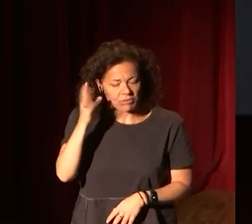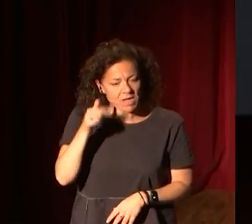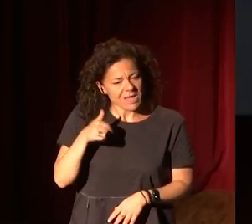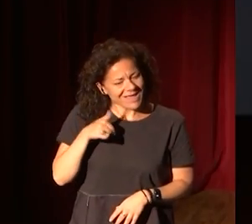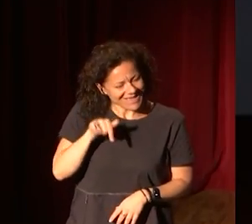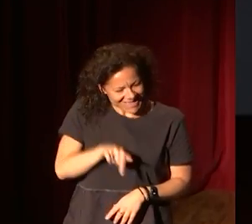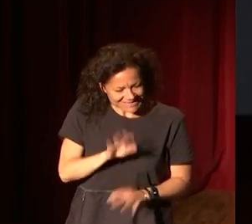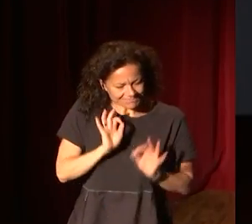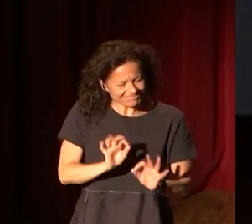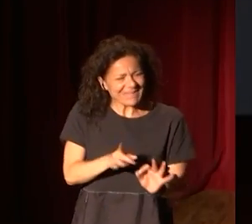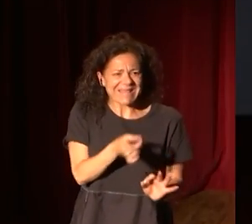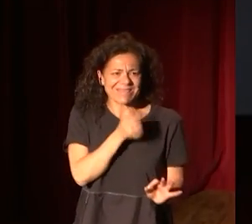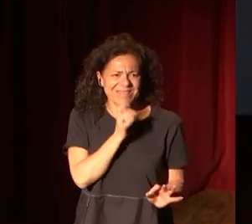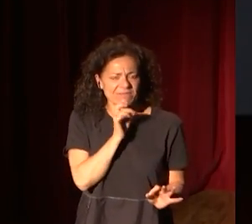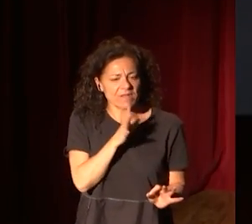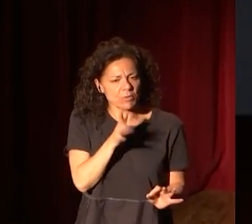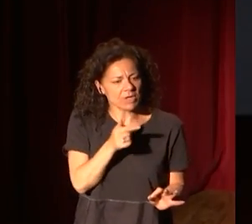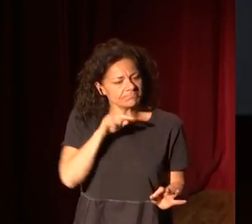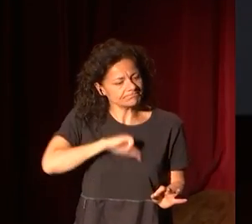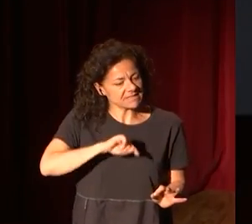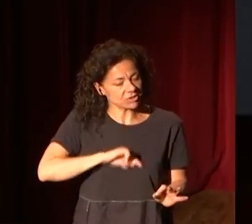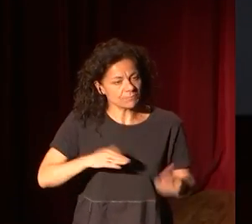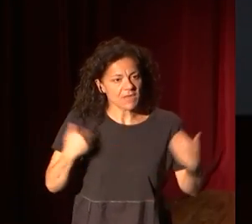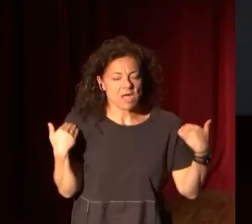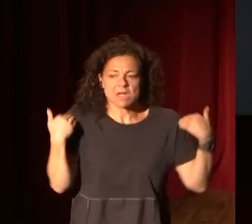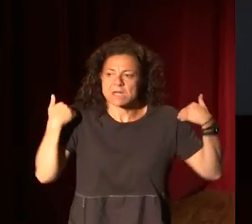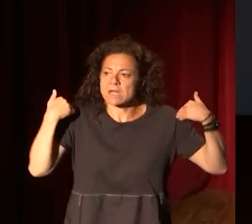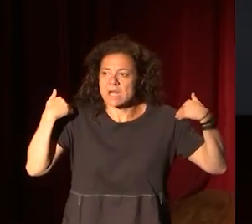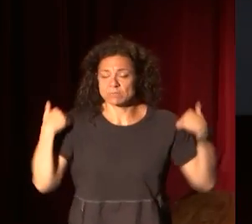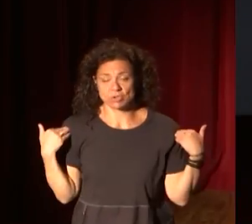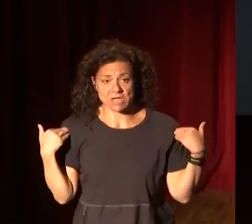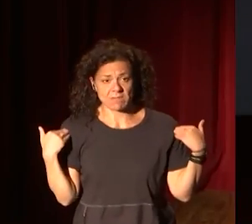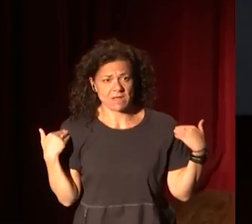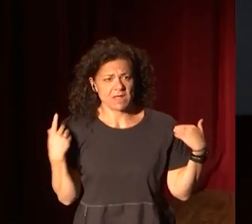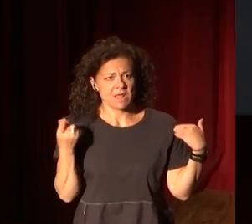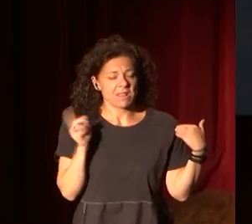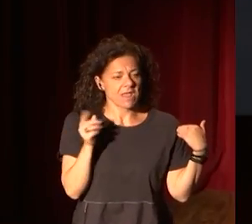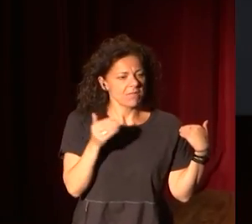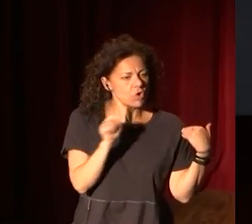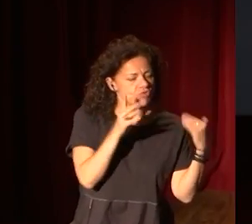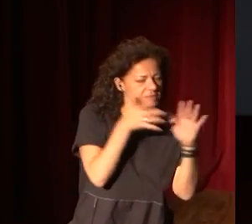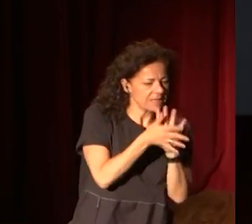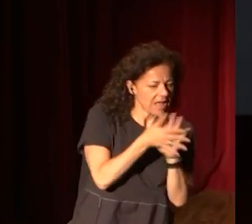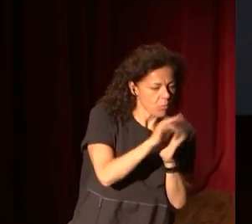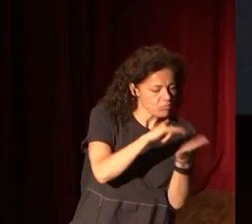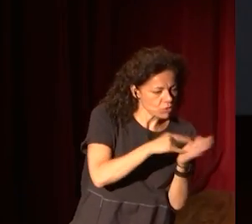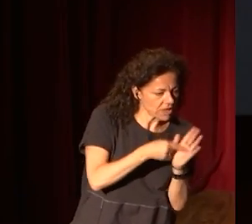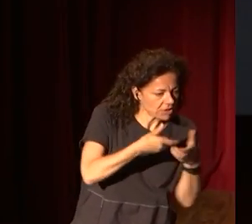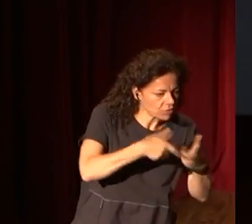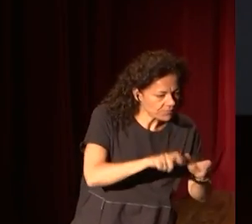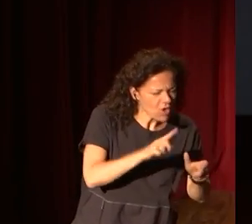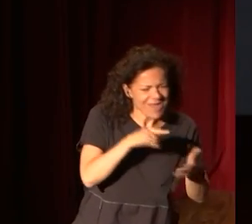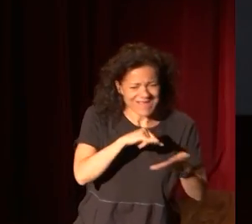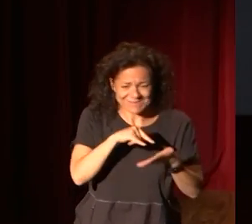ha superado un poco, porque me sentía como responsable de, no he explicado un proyecto, no voy a explicar el